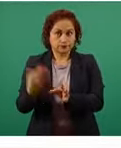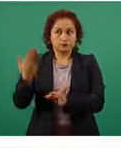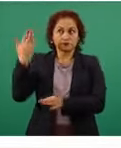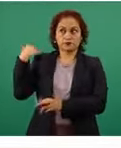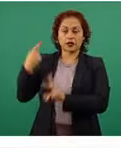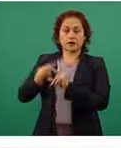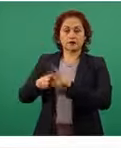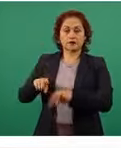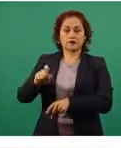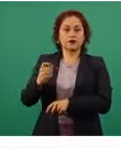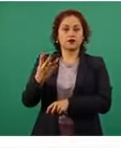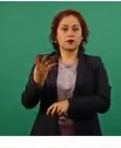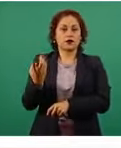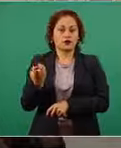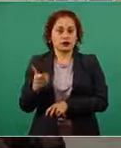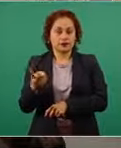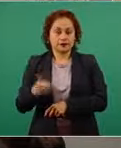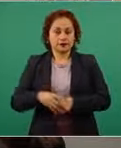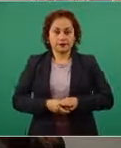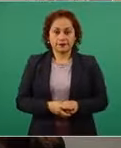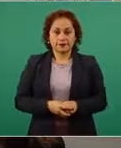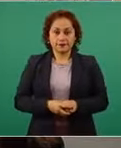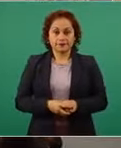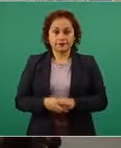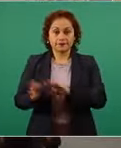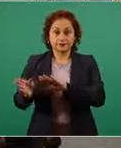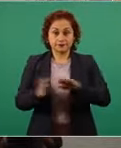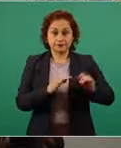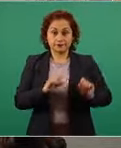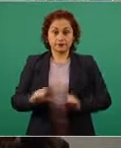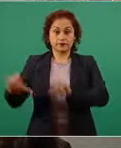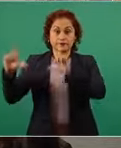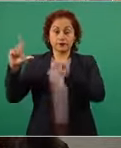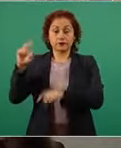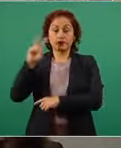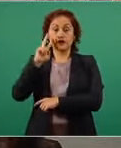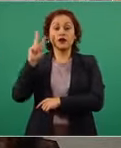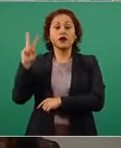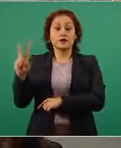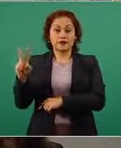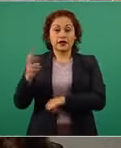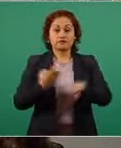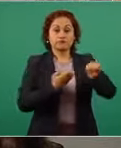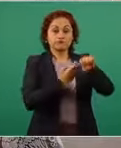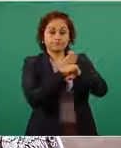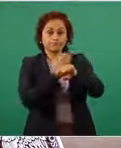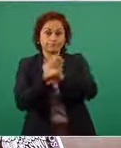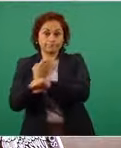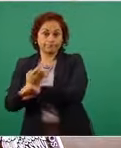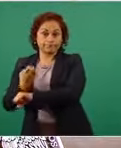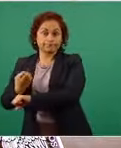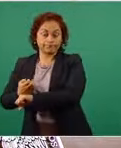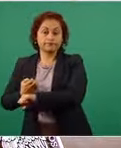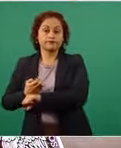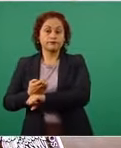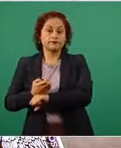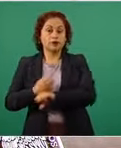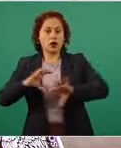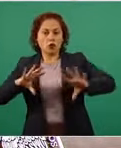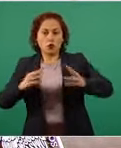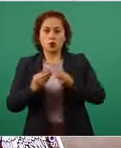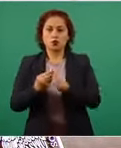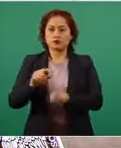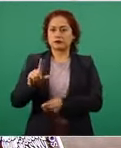24 de diciembre. En la siguiente se ve la distribución que cubre el 70 por ciento de las entidades federativas,